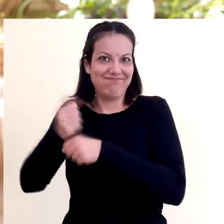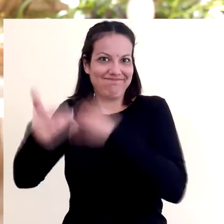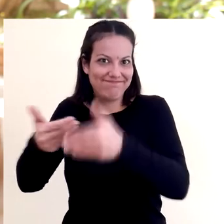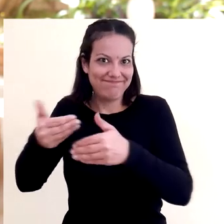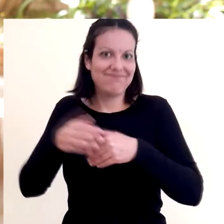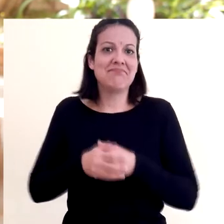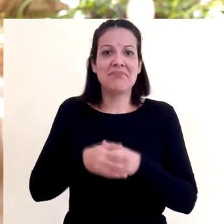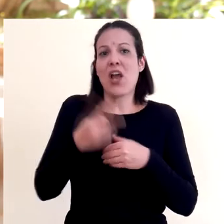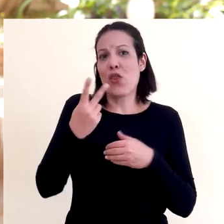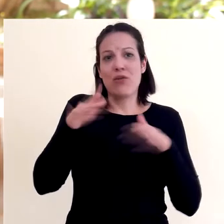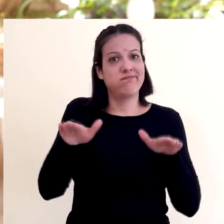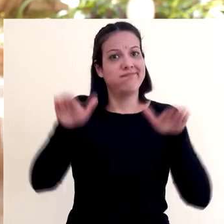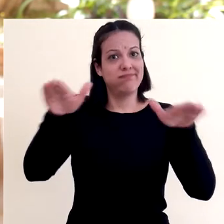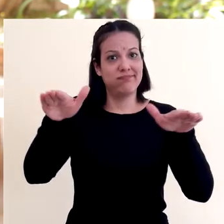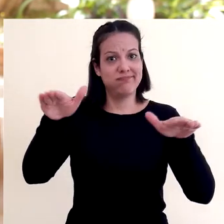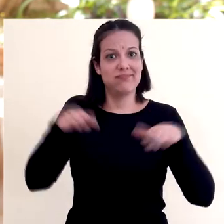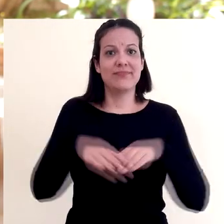Así que las dos cosas.